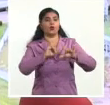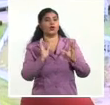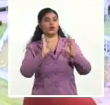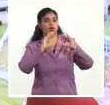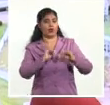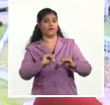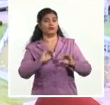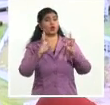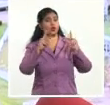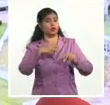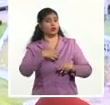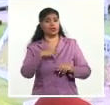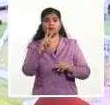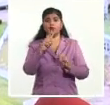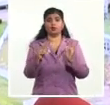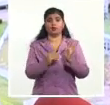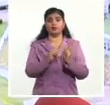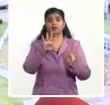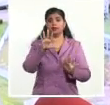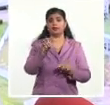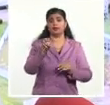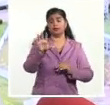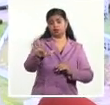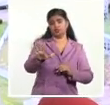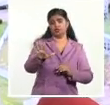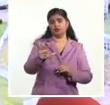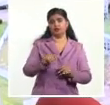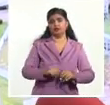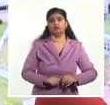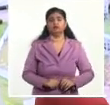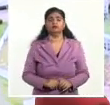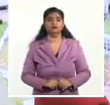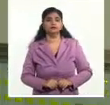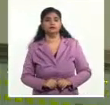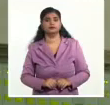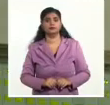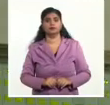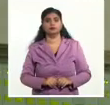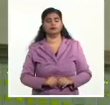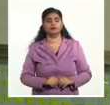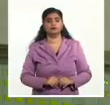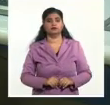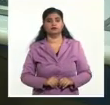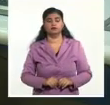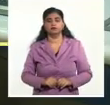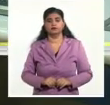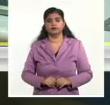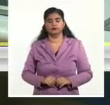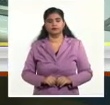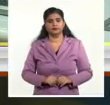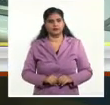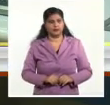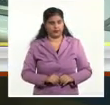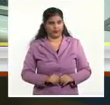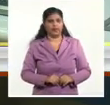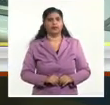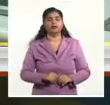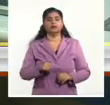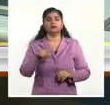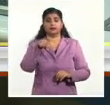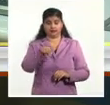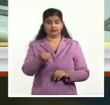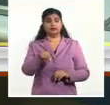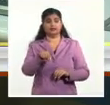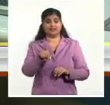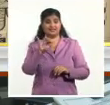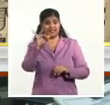2.505 MW y una demanda de 3.060. Eso da un déficit de 555 MW, más la siempre aplicada, más la reserva de seguridad que tiene el sistema, que